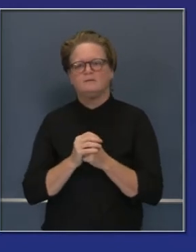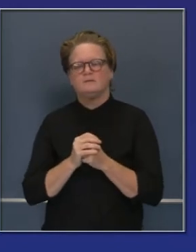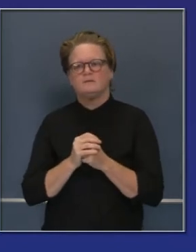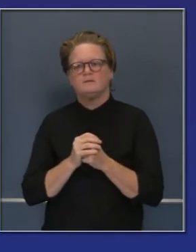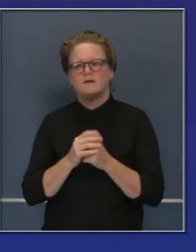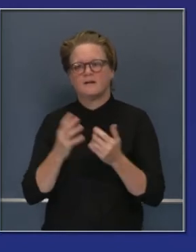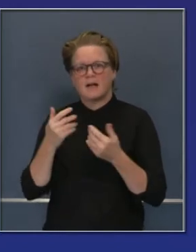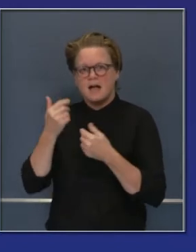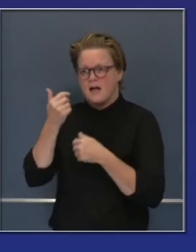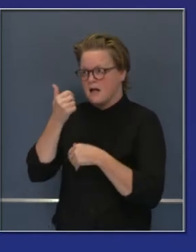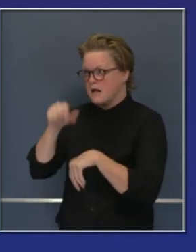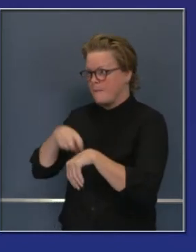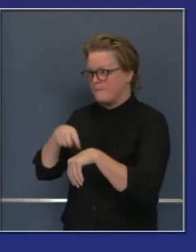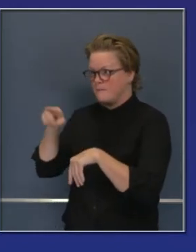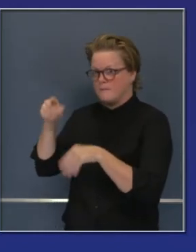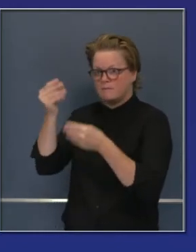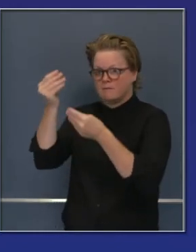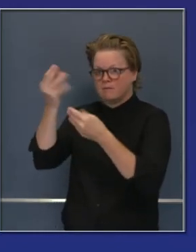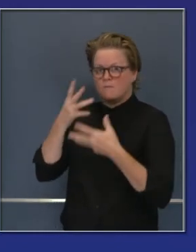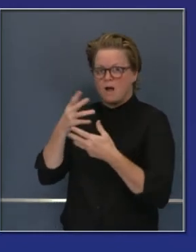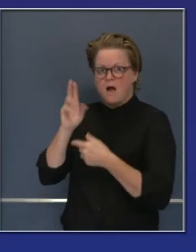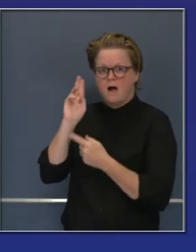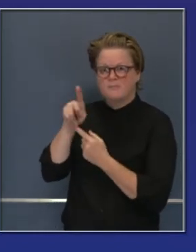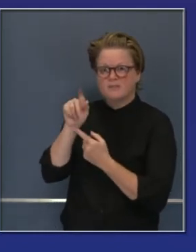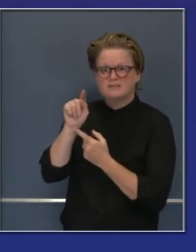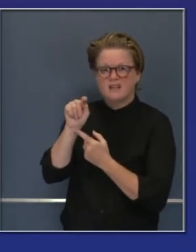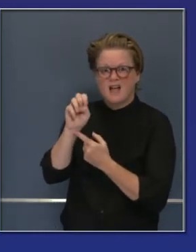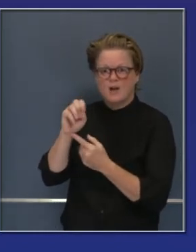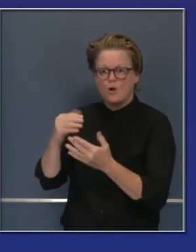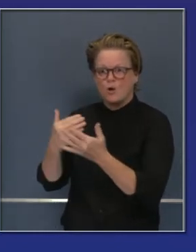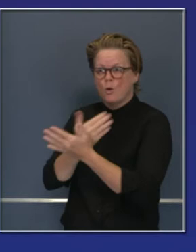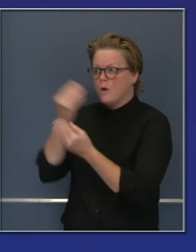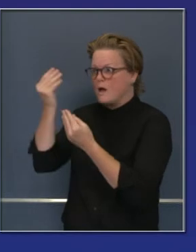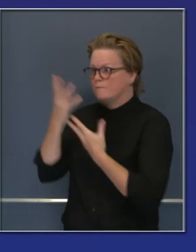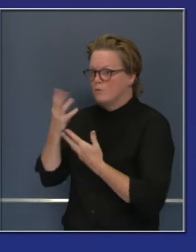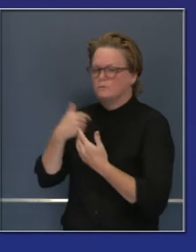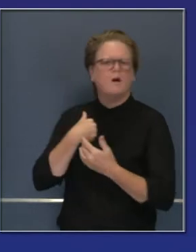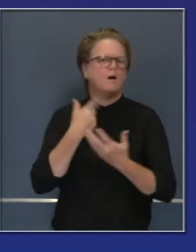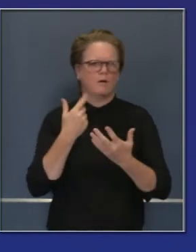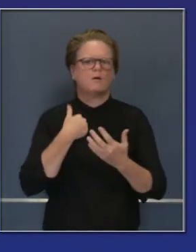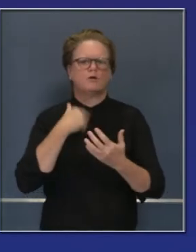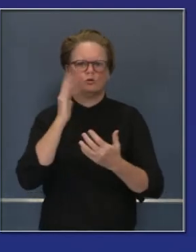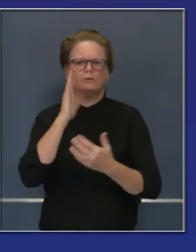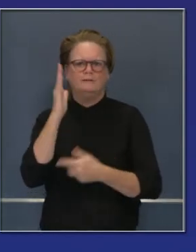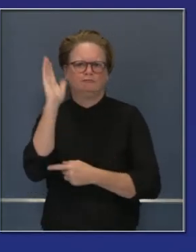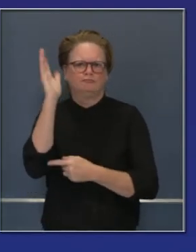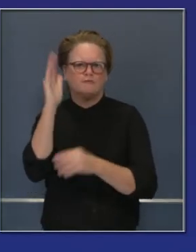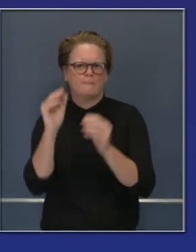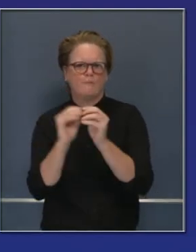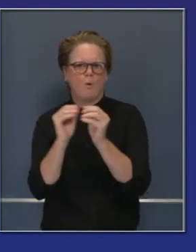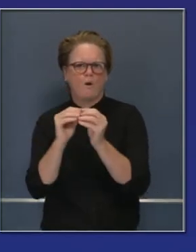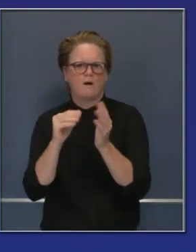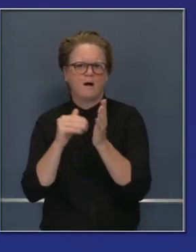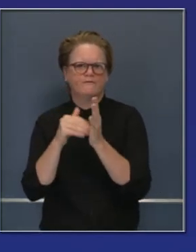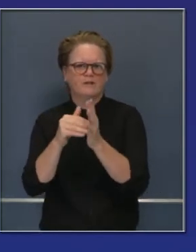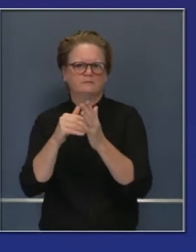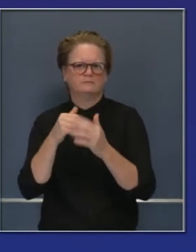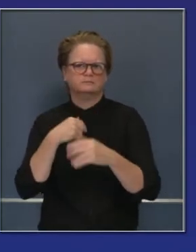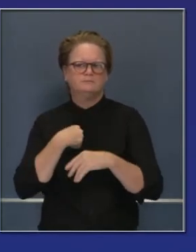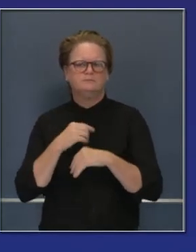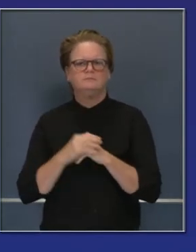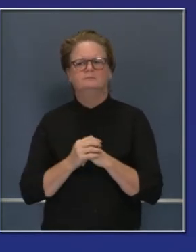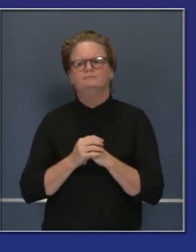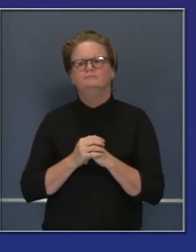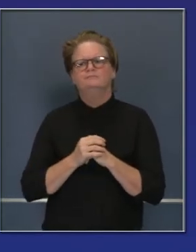según sea necesario, como lo hacemos hoy, mañana. Y como dije hace un momento, estamos muy